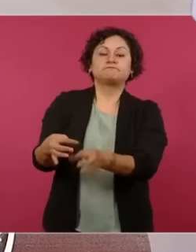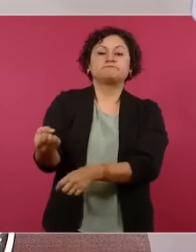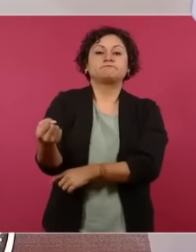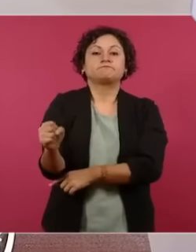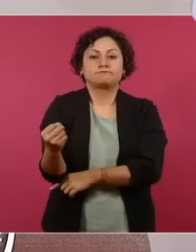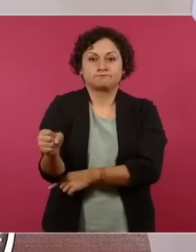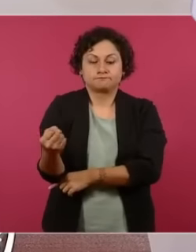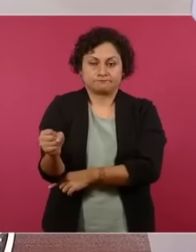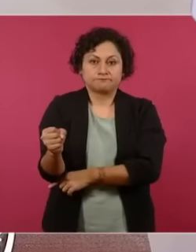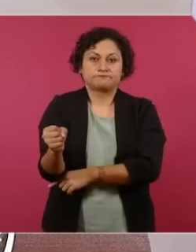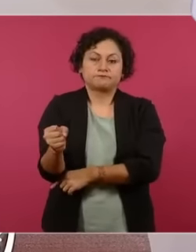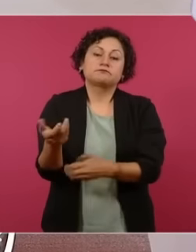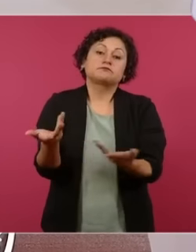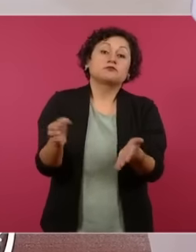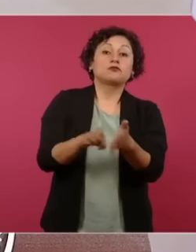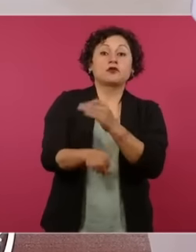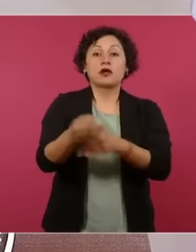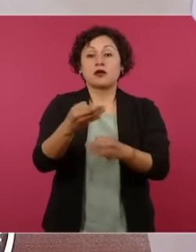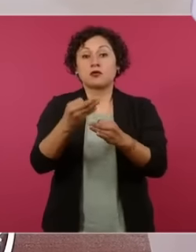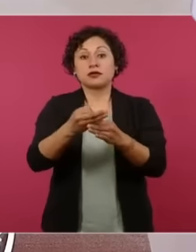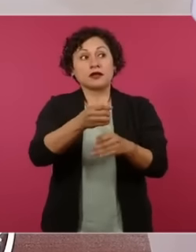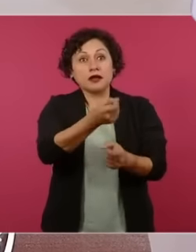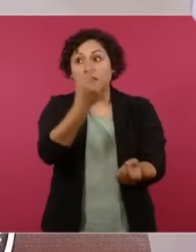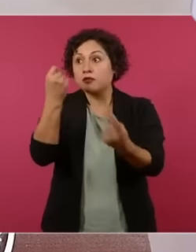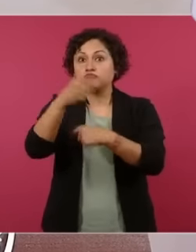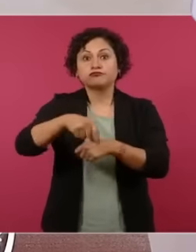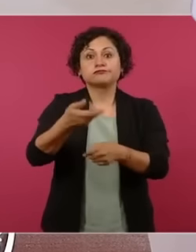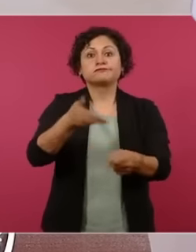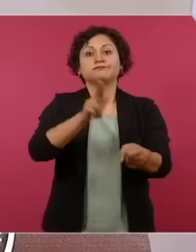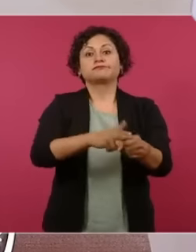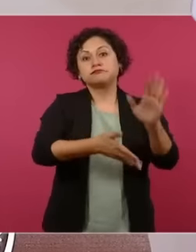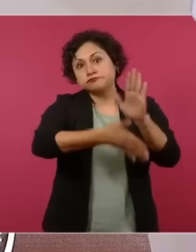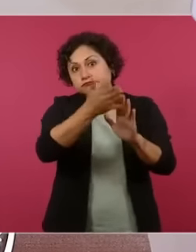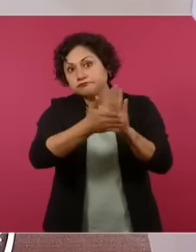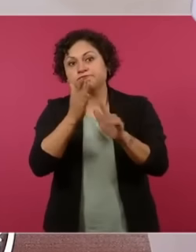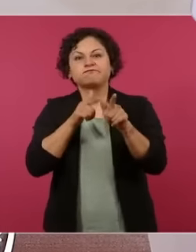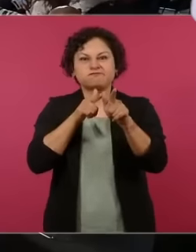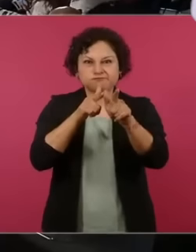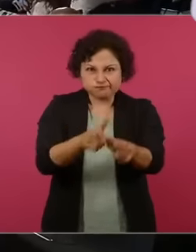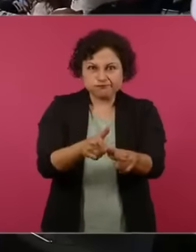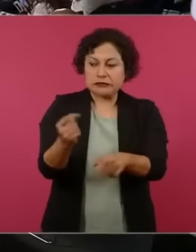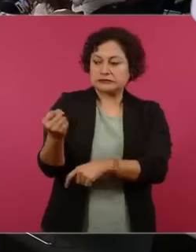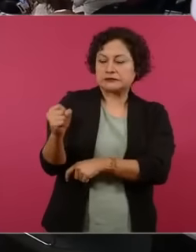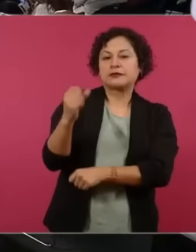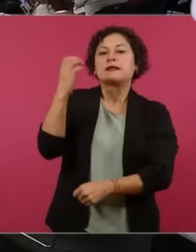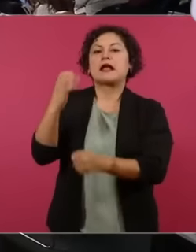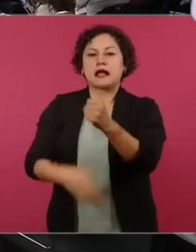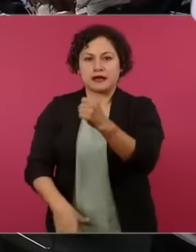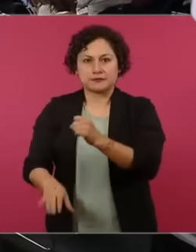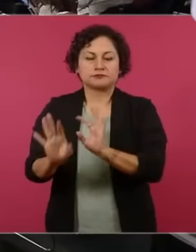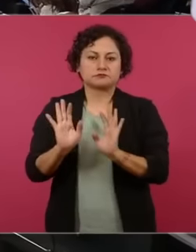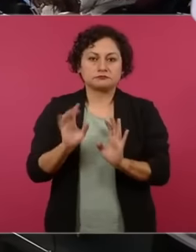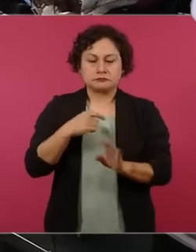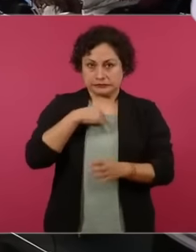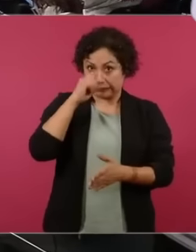27 de mayo pero eso no es todo la primera presidente de méxico claudia schenbaum